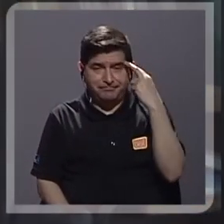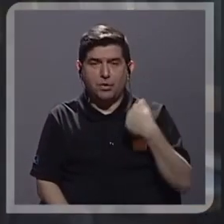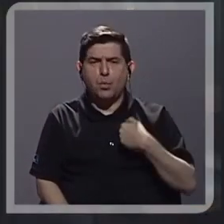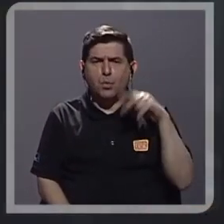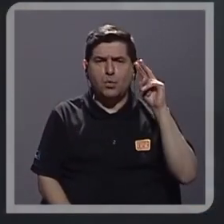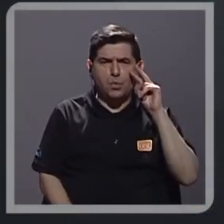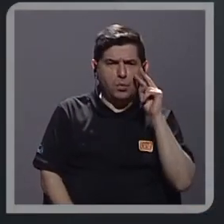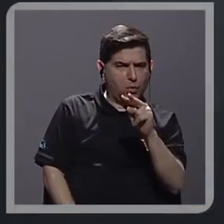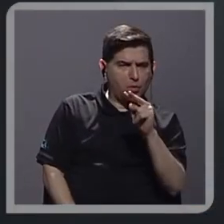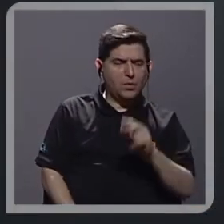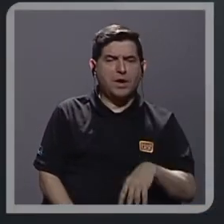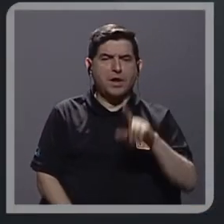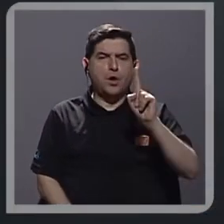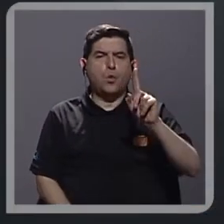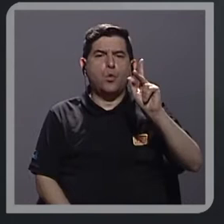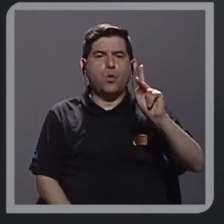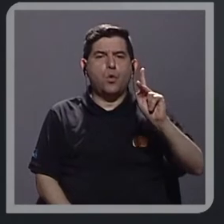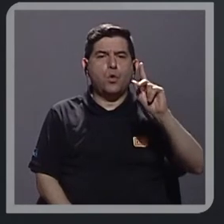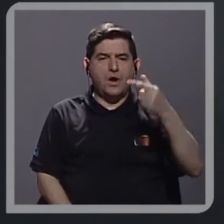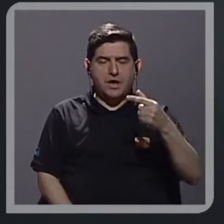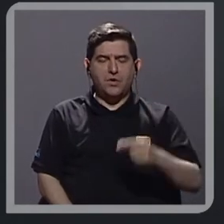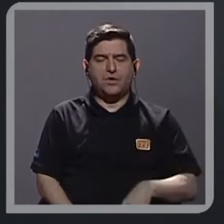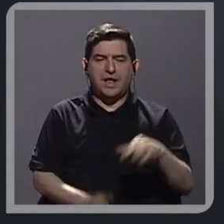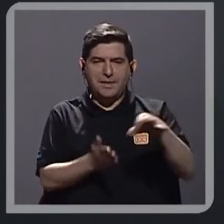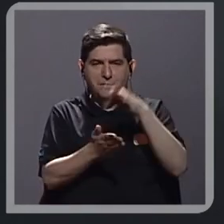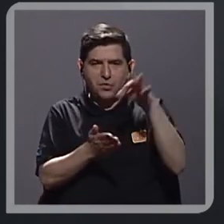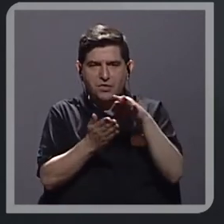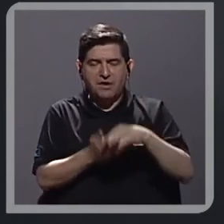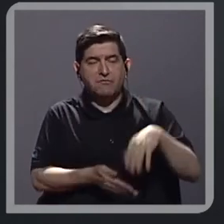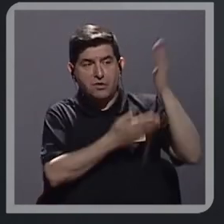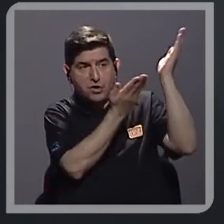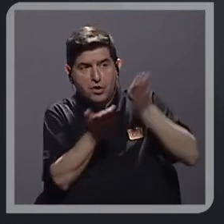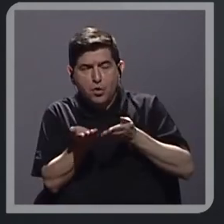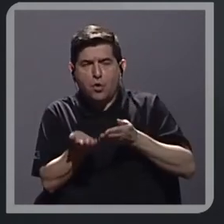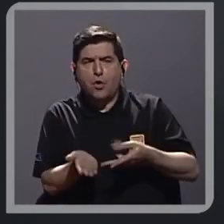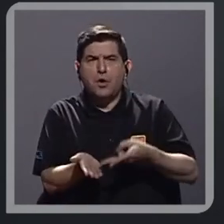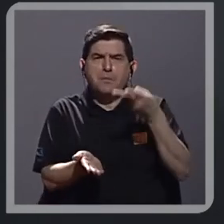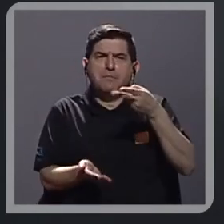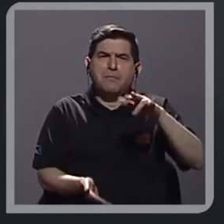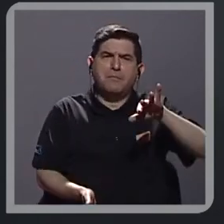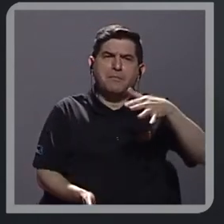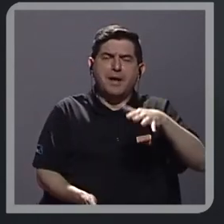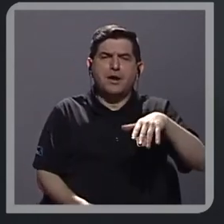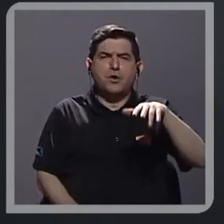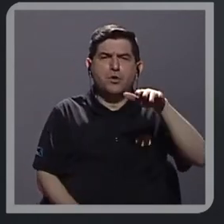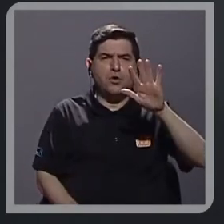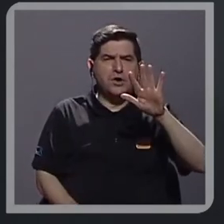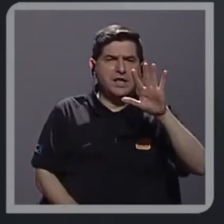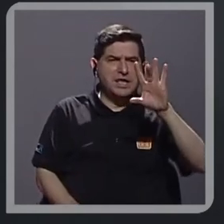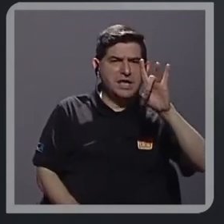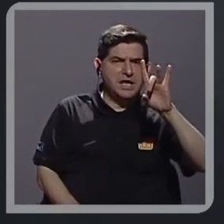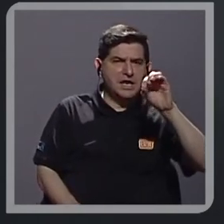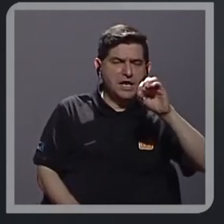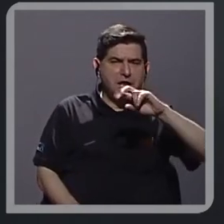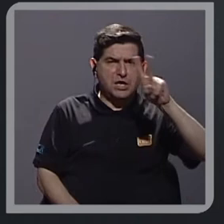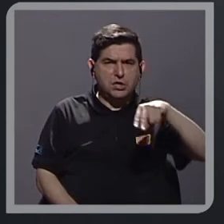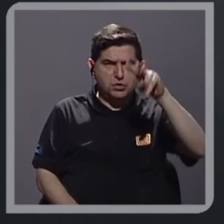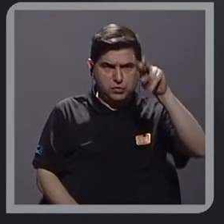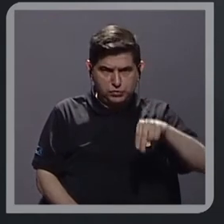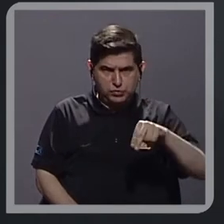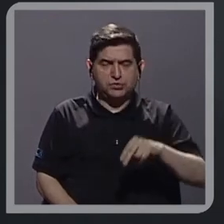ejemplo, un kilo de frijol importado, cuesta en promedio más o menos 580 colones